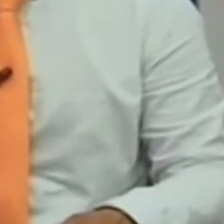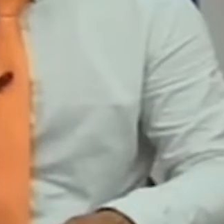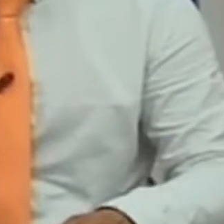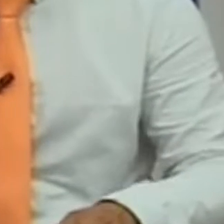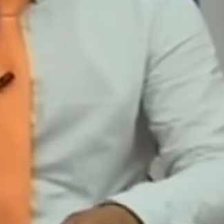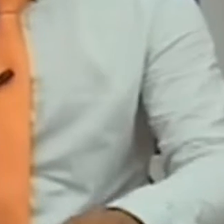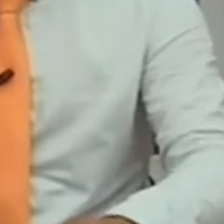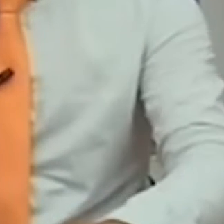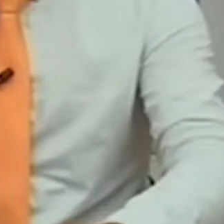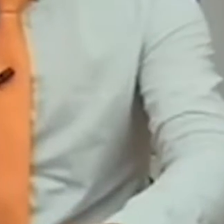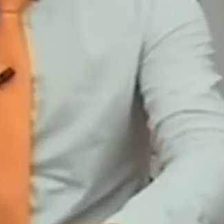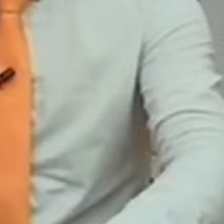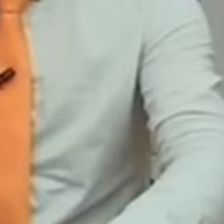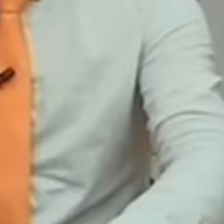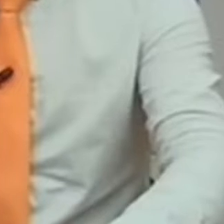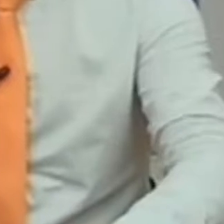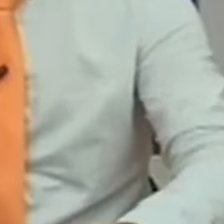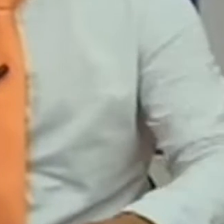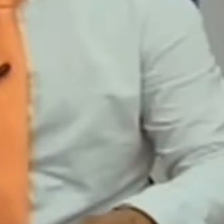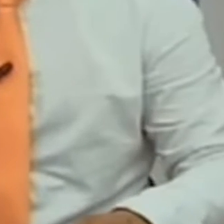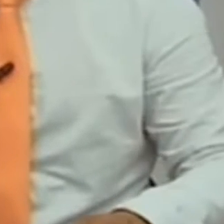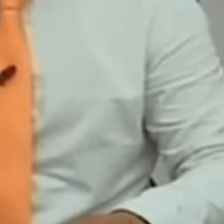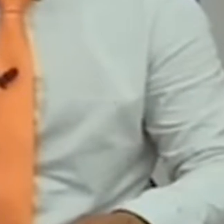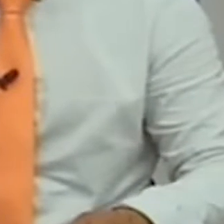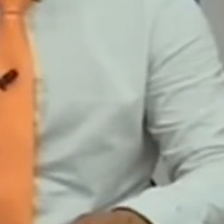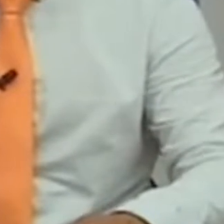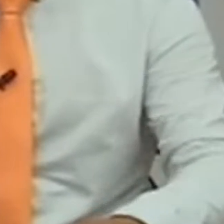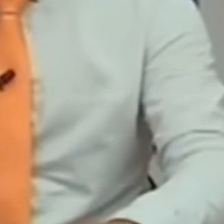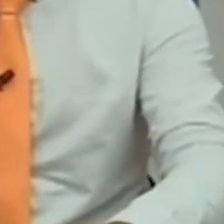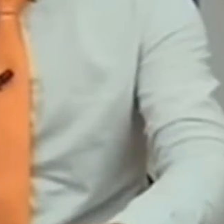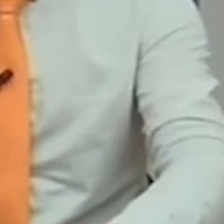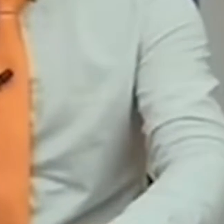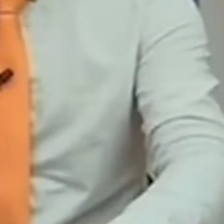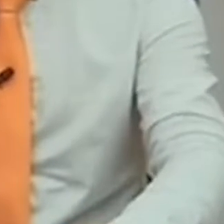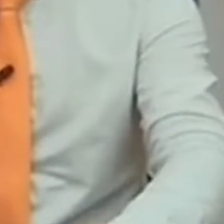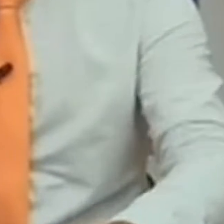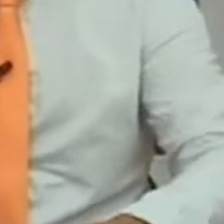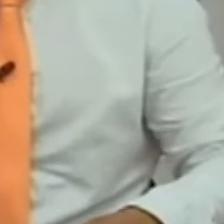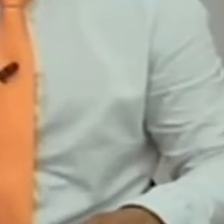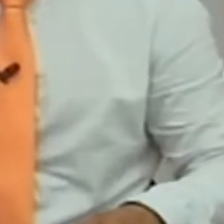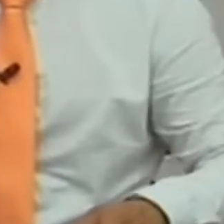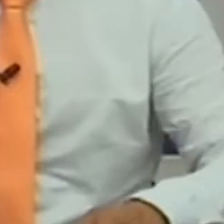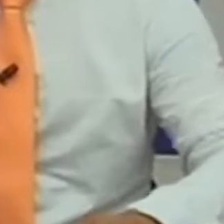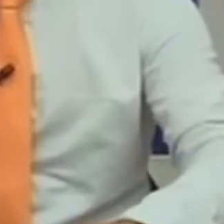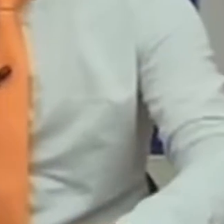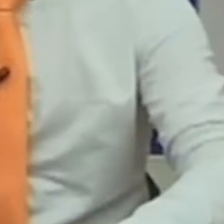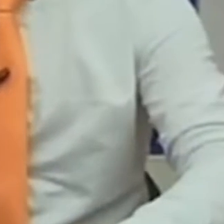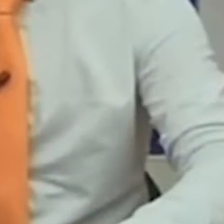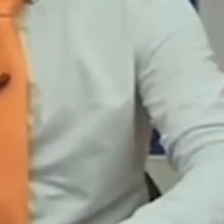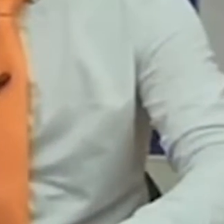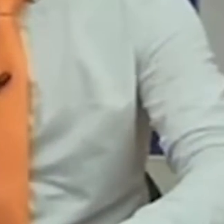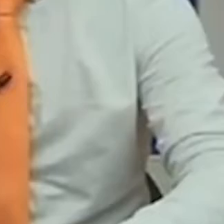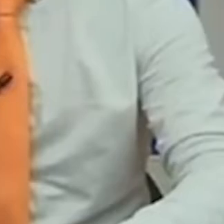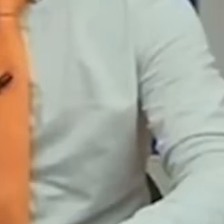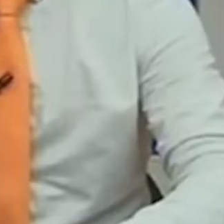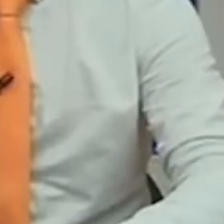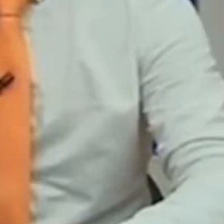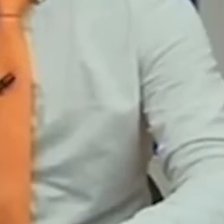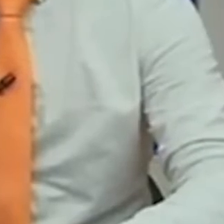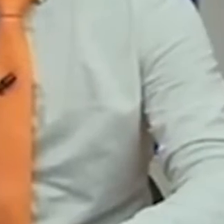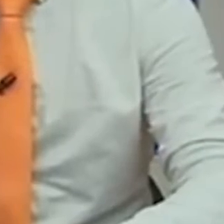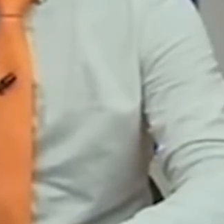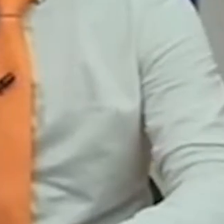de ebriedad y una mujer de 21 años quienes fueron trasladados a las instalaciones de la FELCB con fines investigativos.